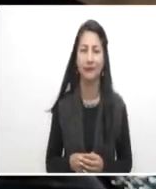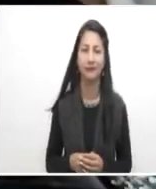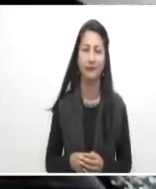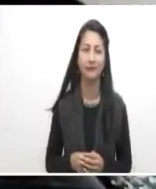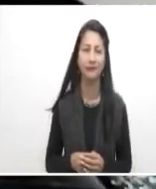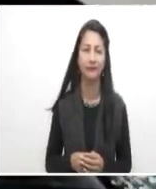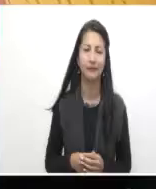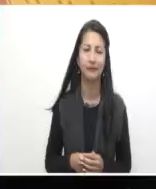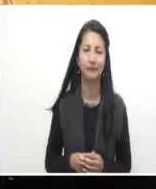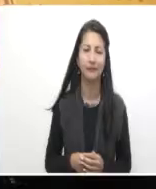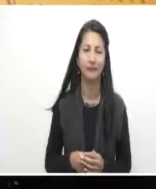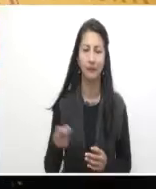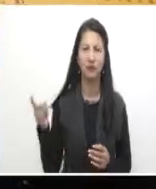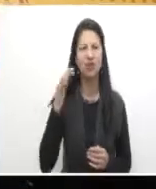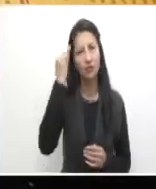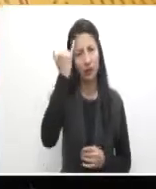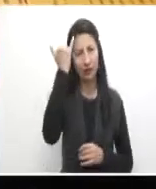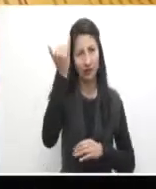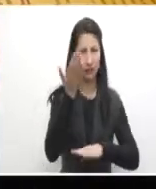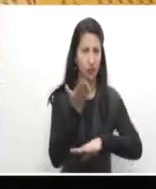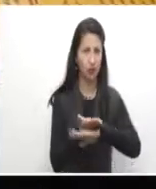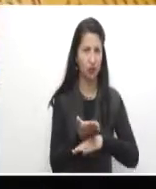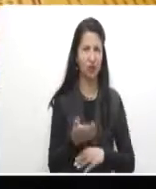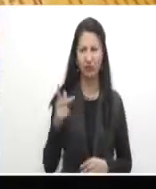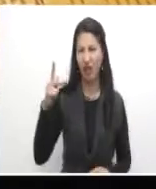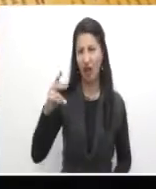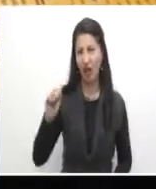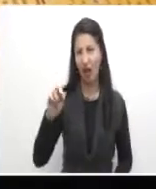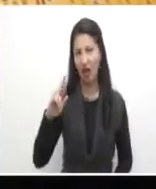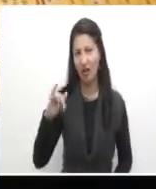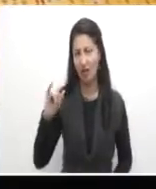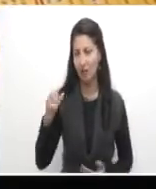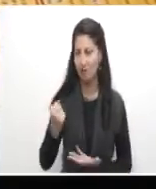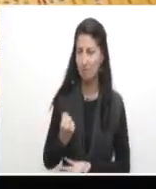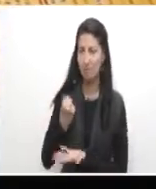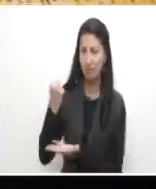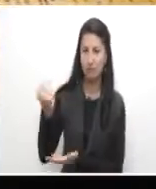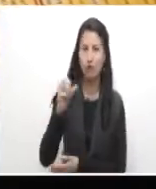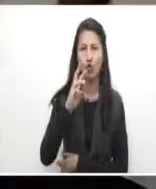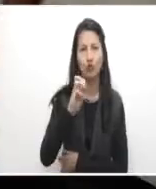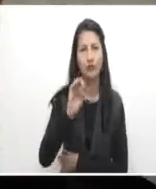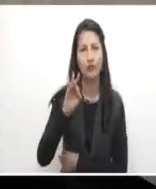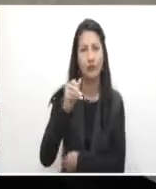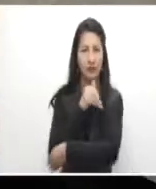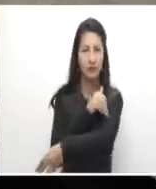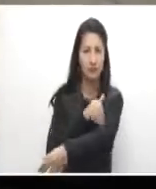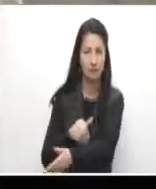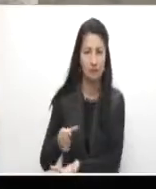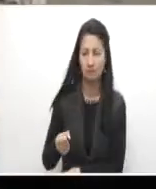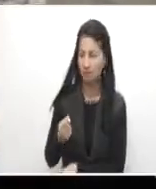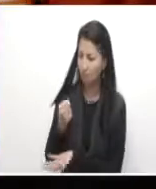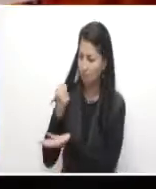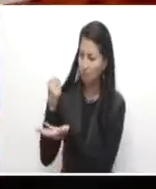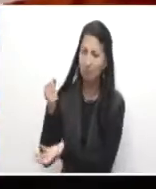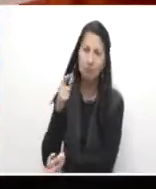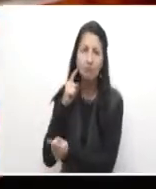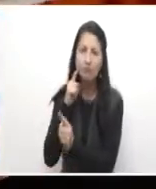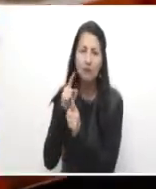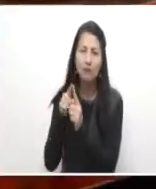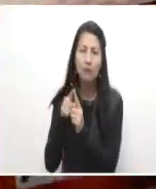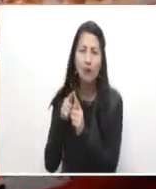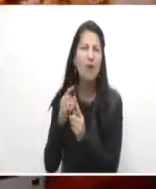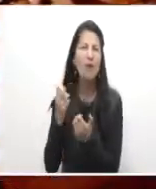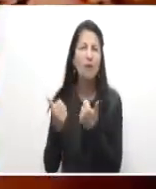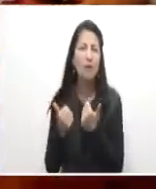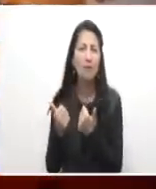Esta unidad productiva, encabezada por Karina Becerra, merecedora de un capital semilla de 83 millones de pesos, tuvo como objetivo adecuar un